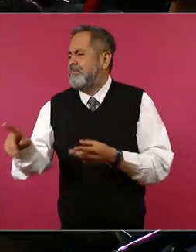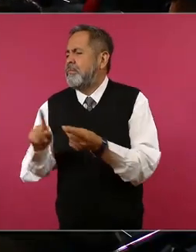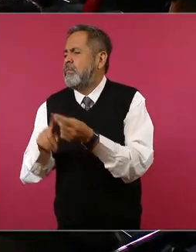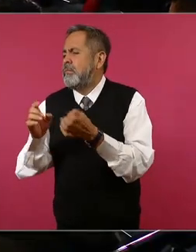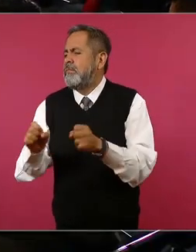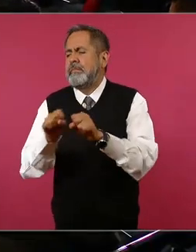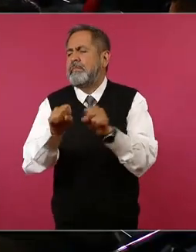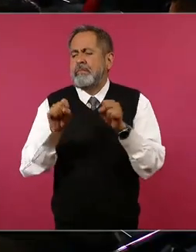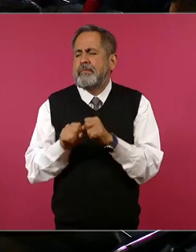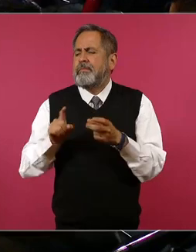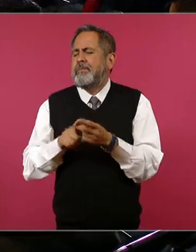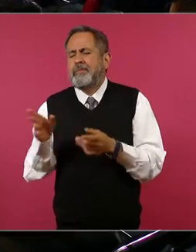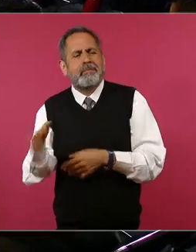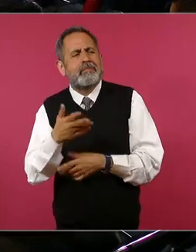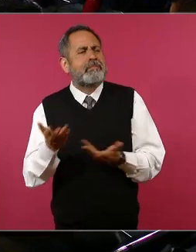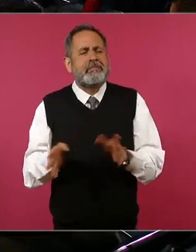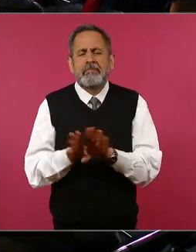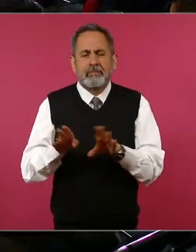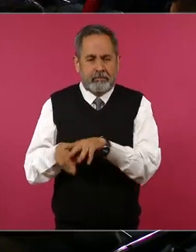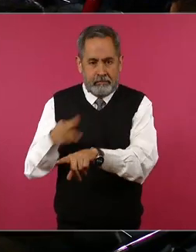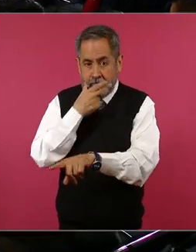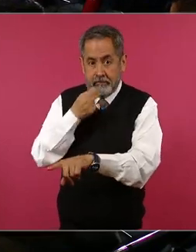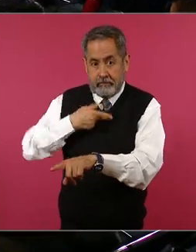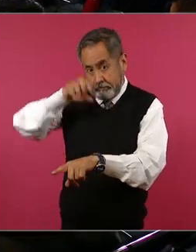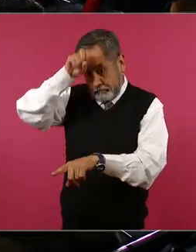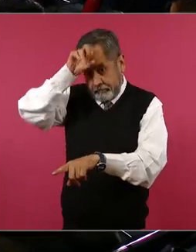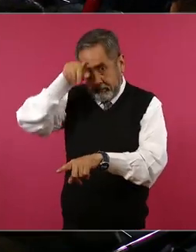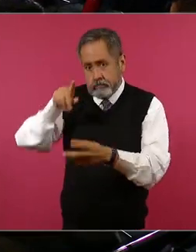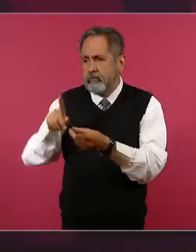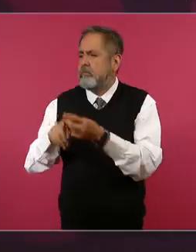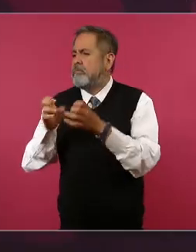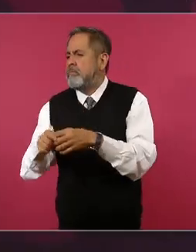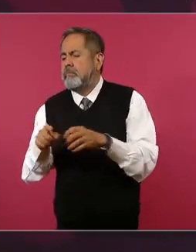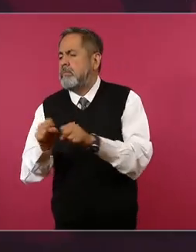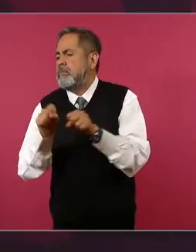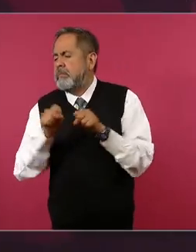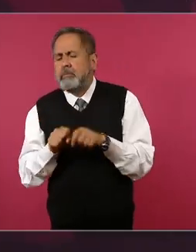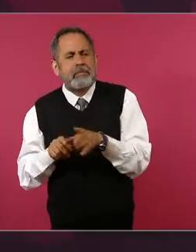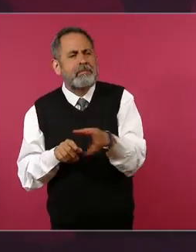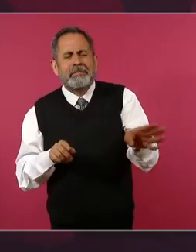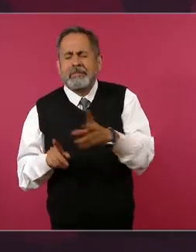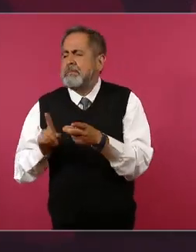un trabajador a un minero donde queda el salón